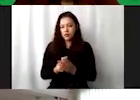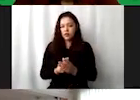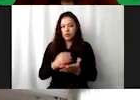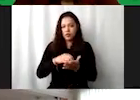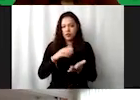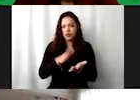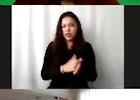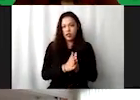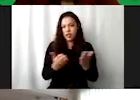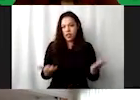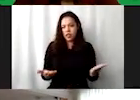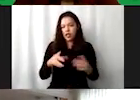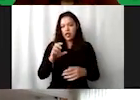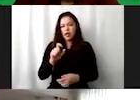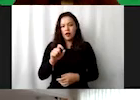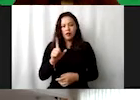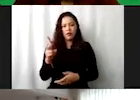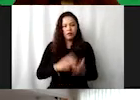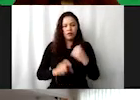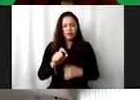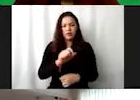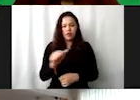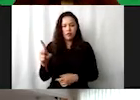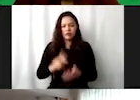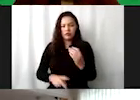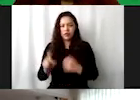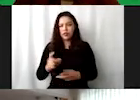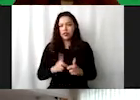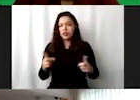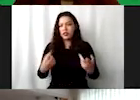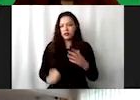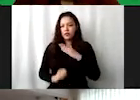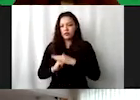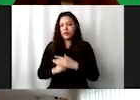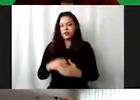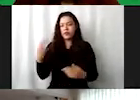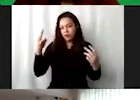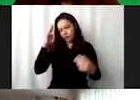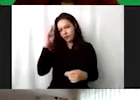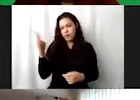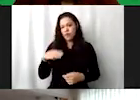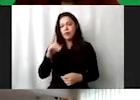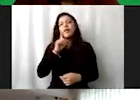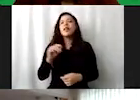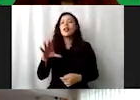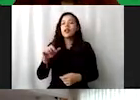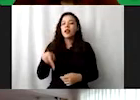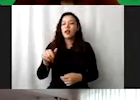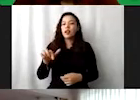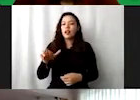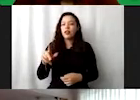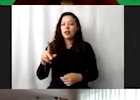para el Desarrollo Sostenible. En esta actividad nos acompaña la maestra Carol Alejandra Arámbula Carrillo